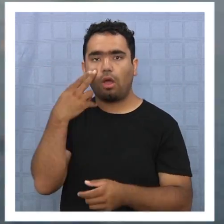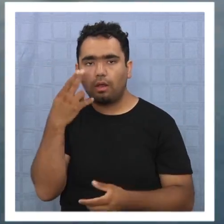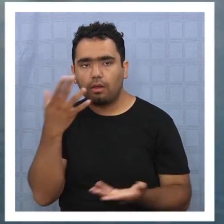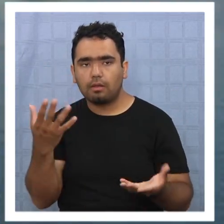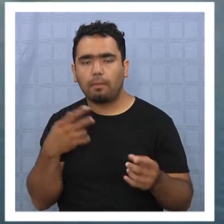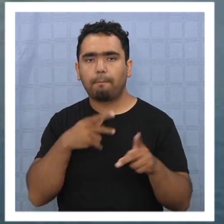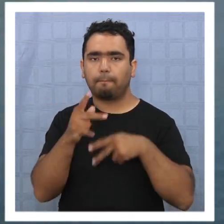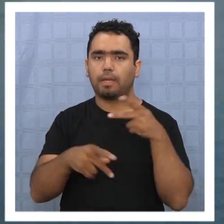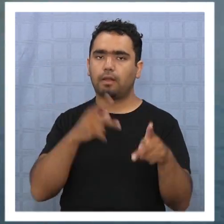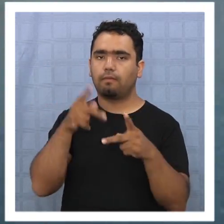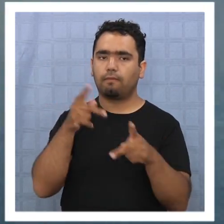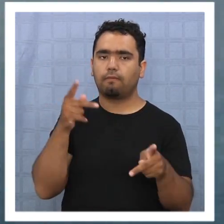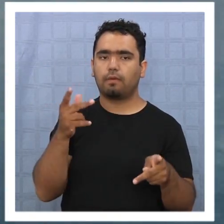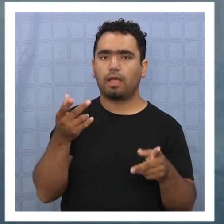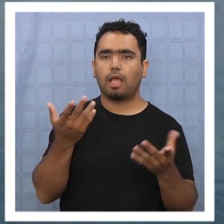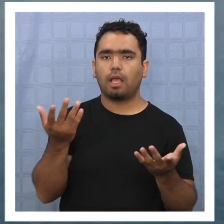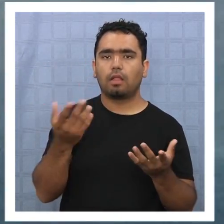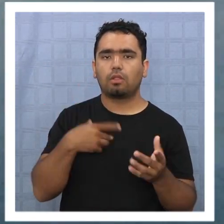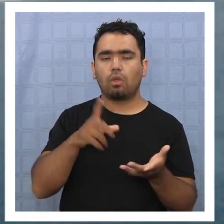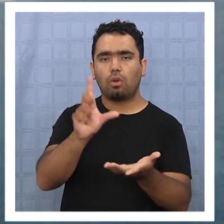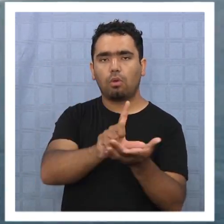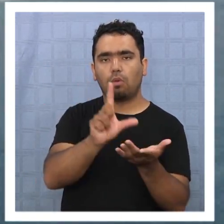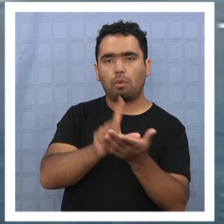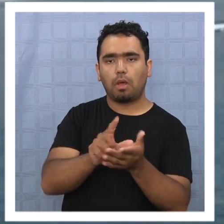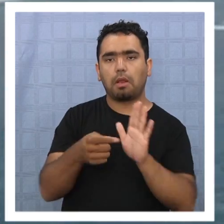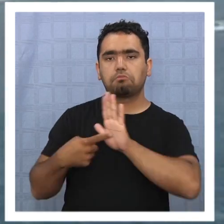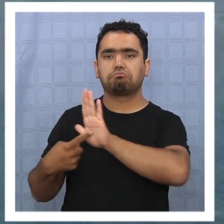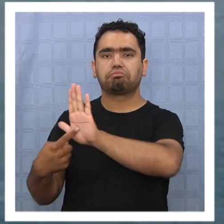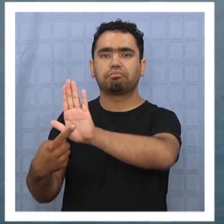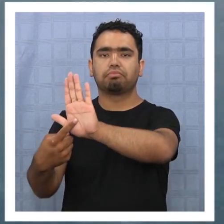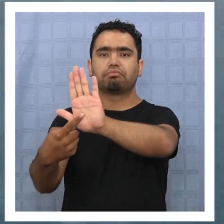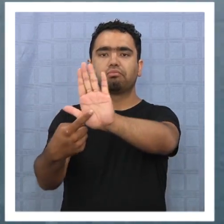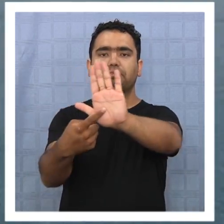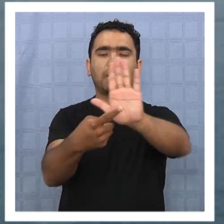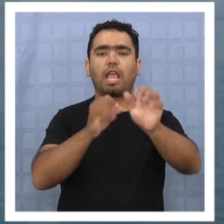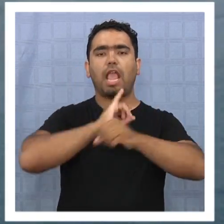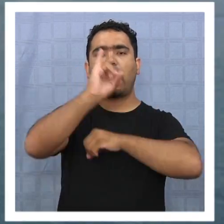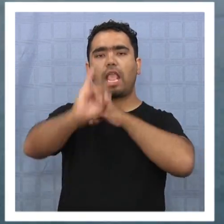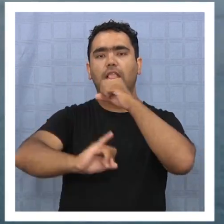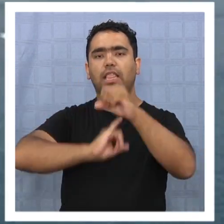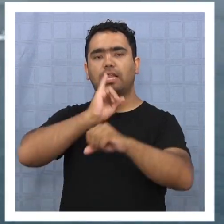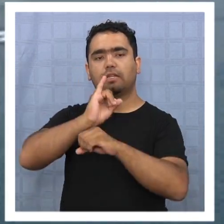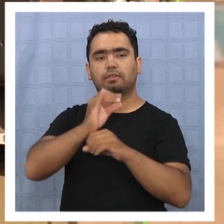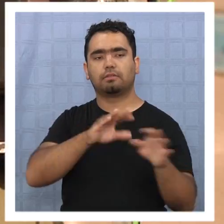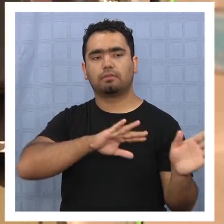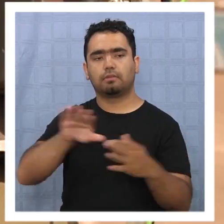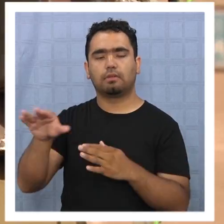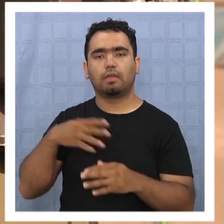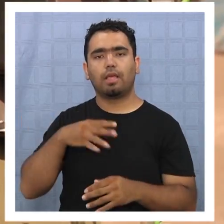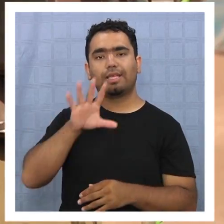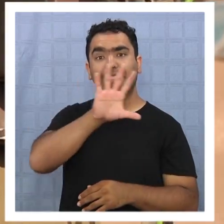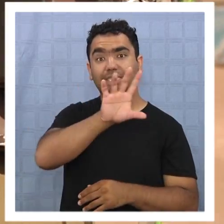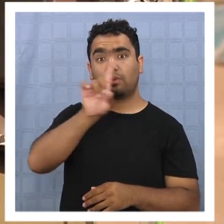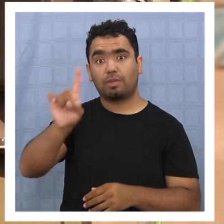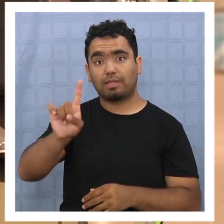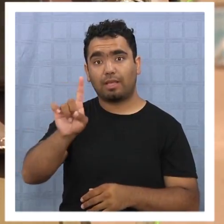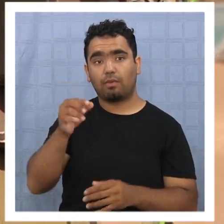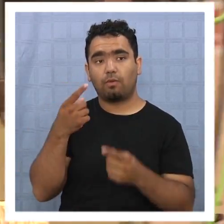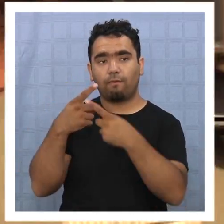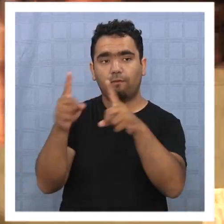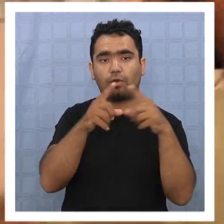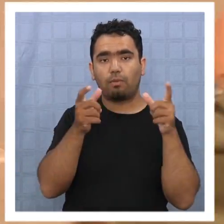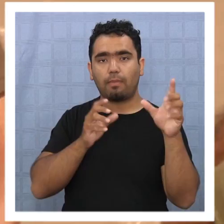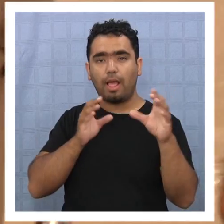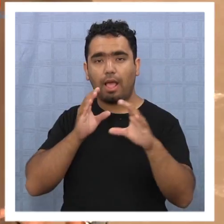perfecta para que nuestros paisajes y atractivos turísticos sean promocionados a nivel internacional. Más de 51 medios de